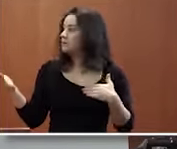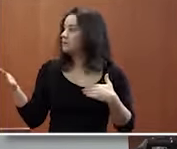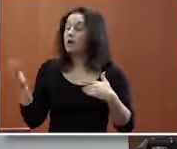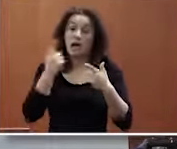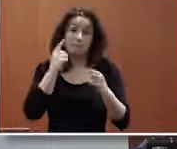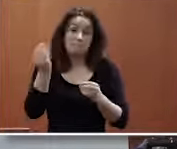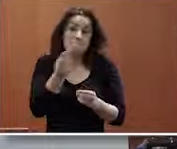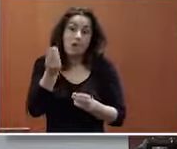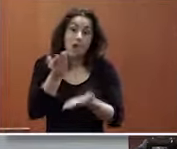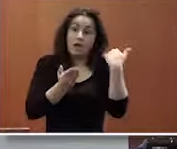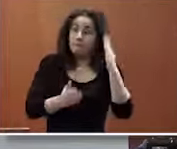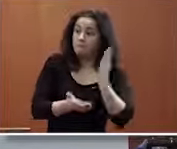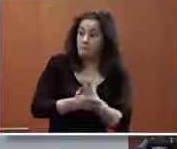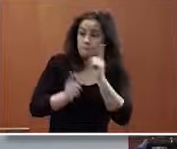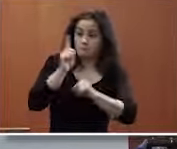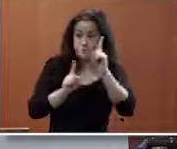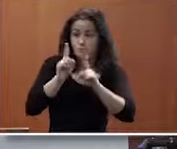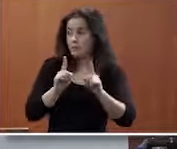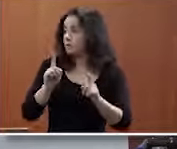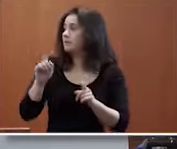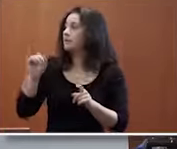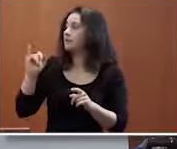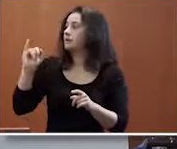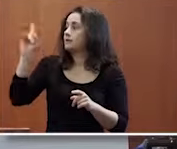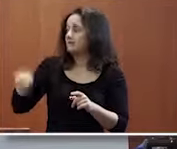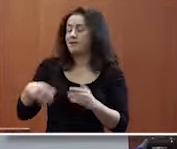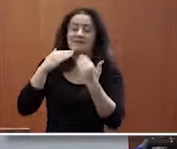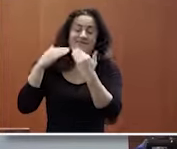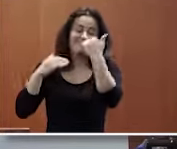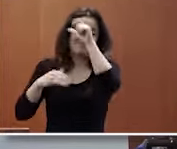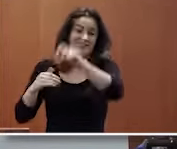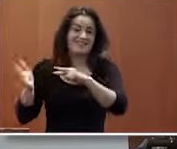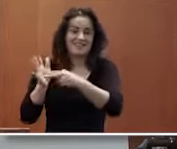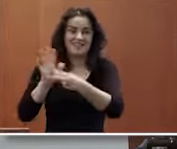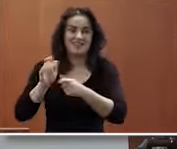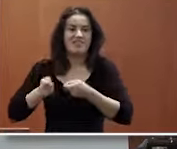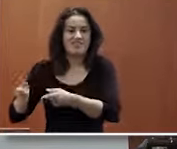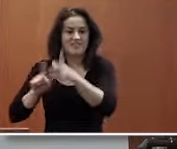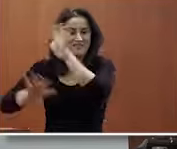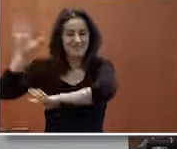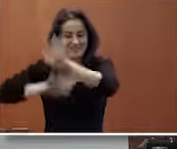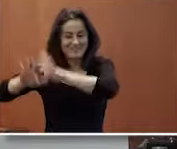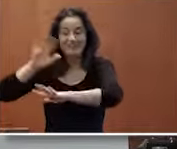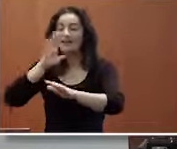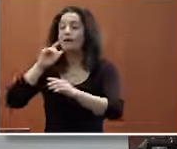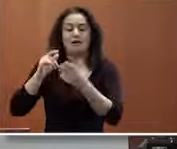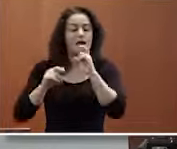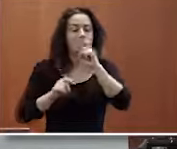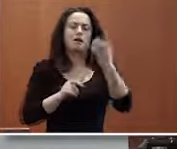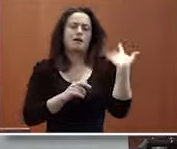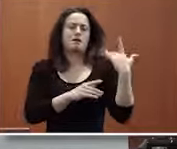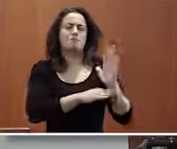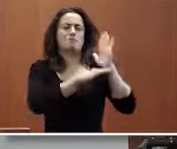que salga mejor sobre todo por mí y quiero dar gracias aquí a los técnicos que les complicamos mucho la vida que presentamos hace poco